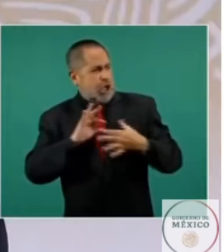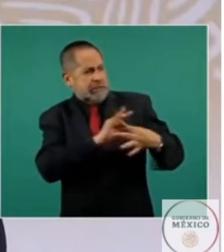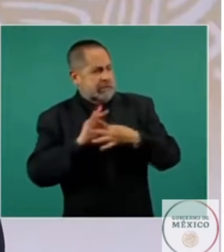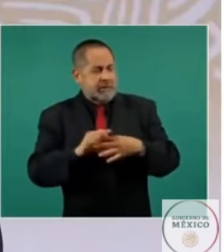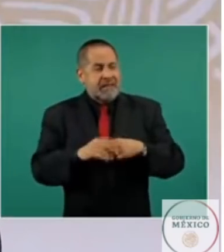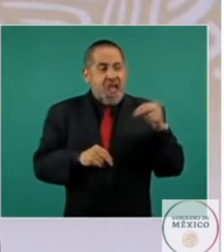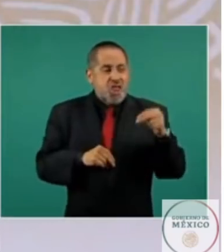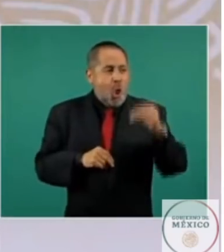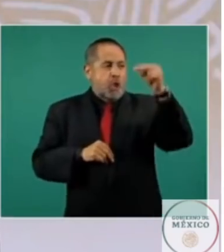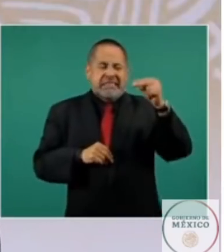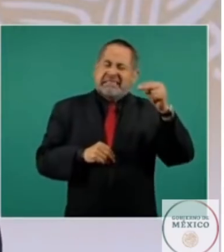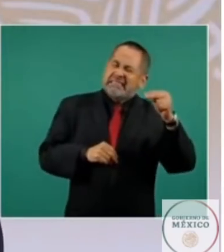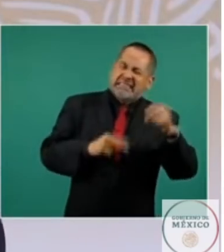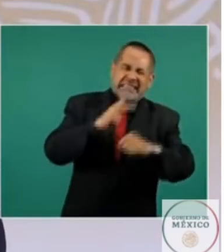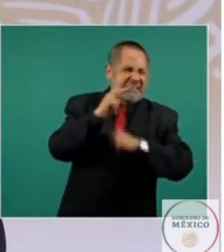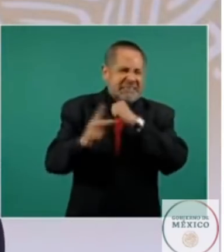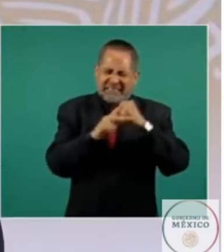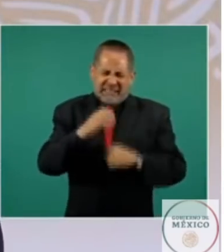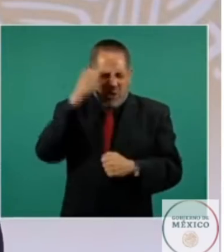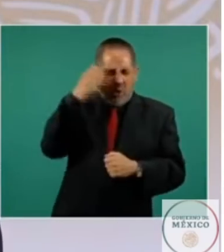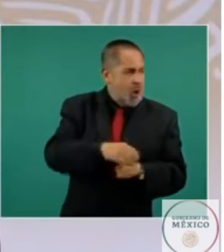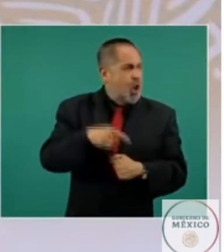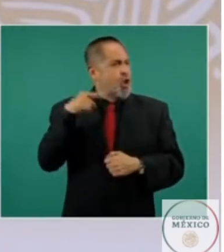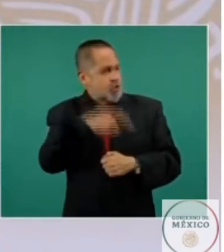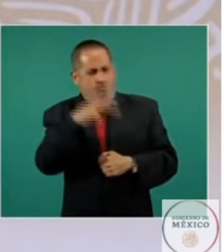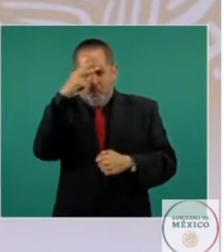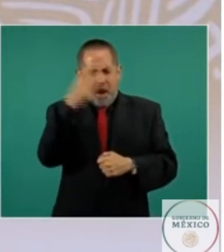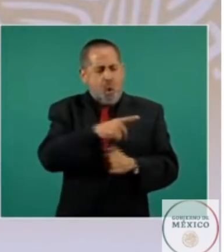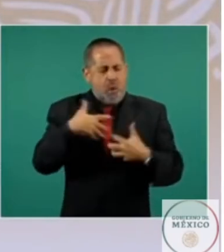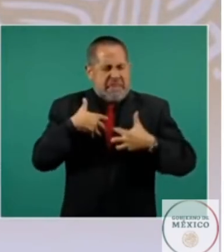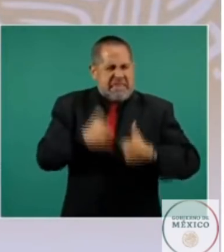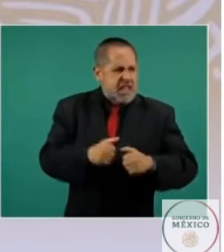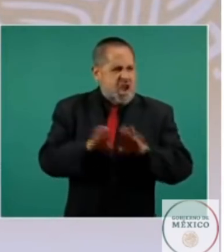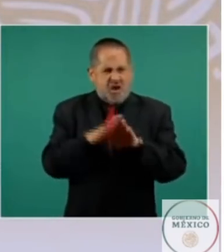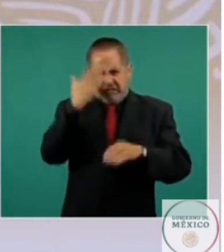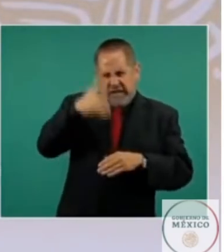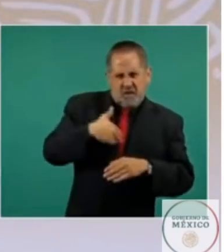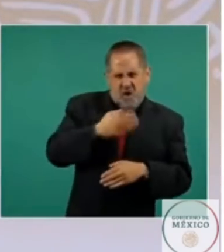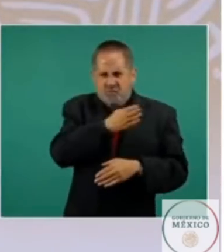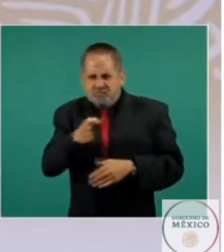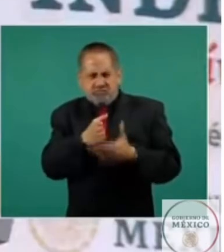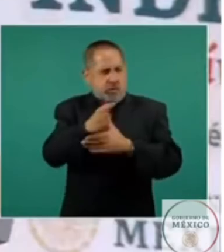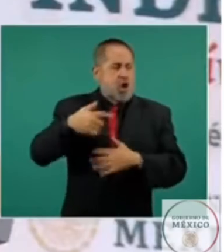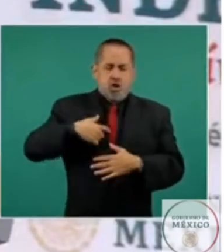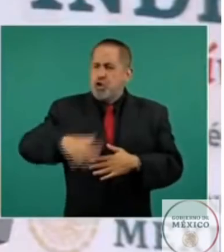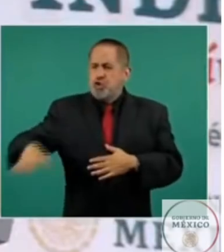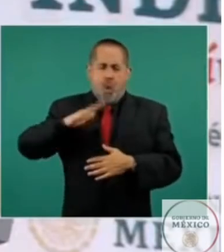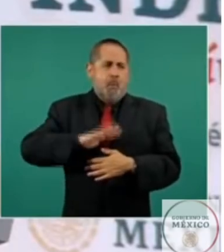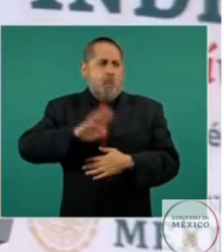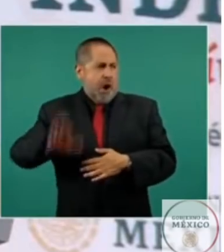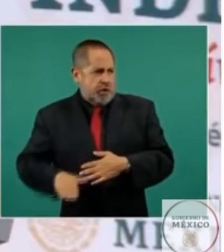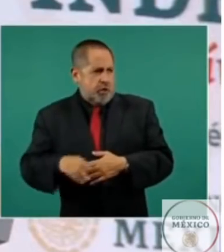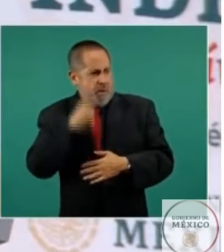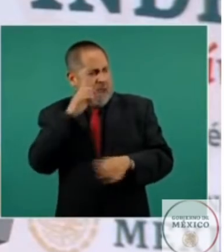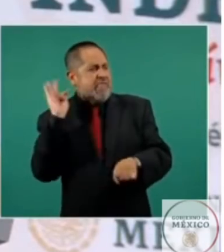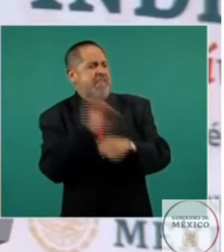un vecino avieso se cuaja tú te ordenarás tú entenderás tú te guiarás yo habré a muerto Oh México por